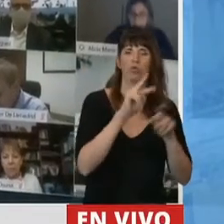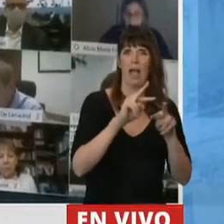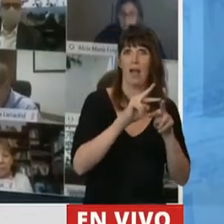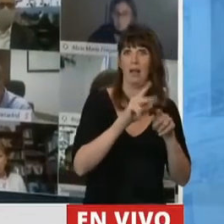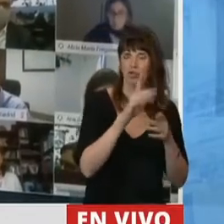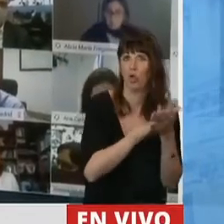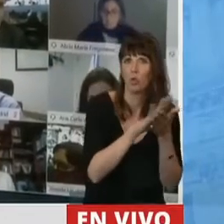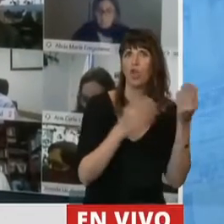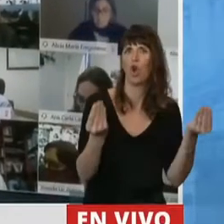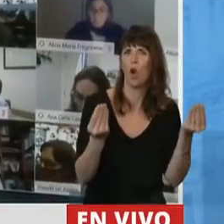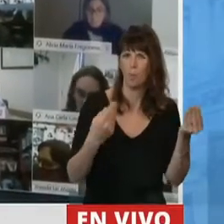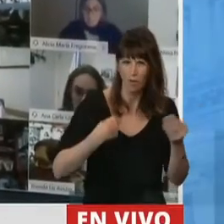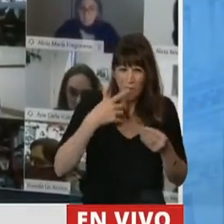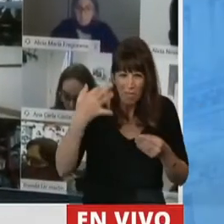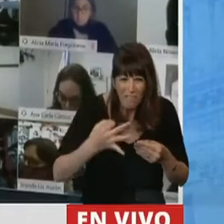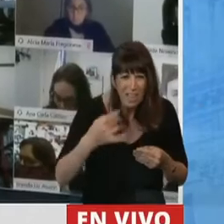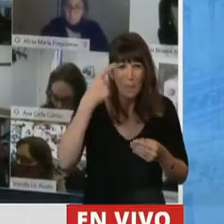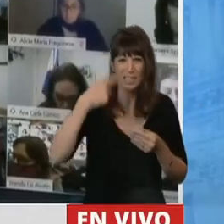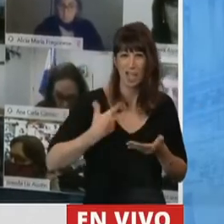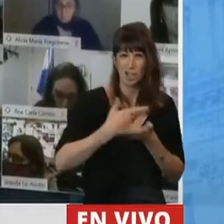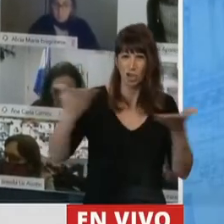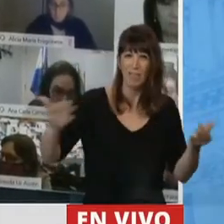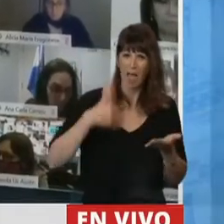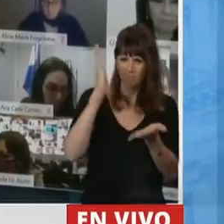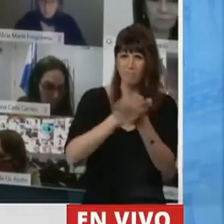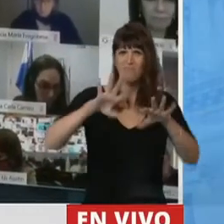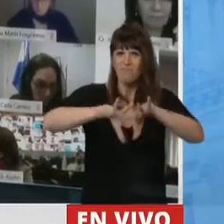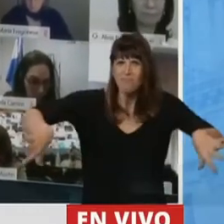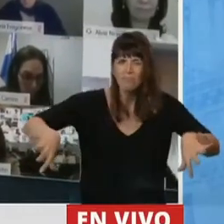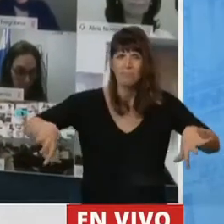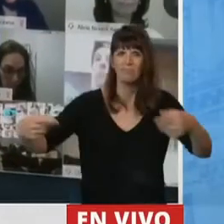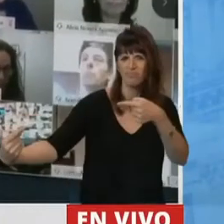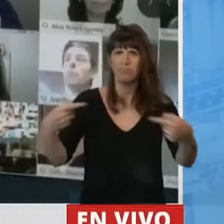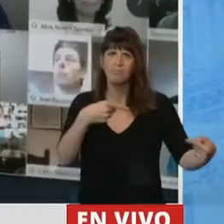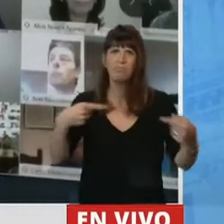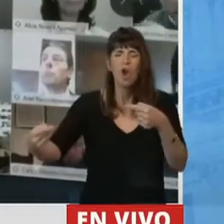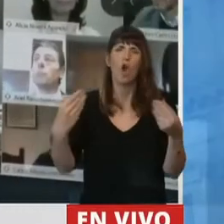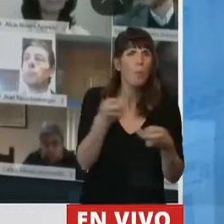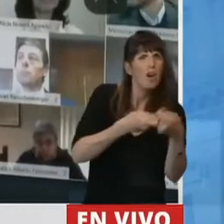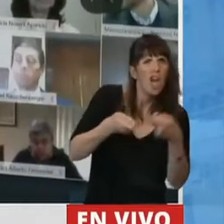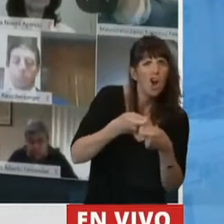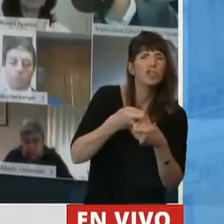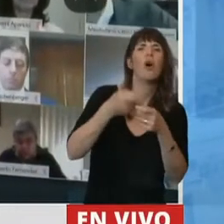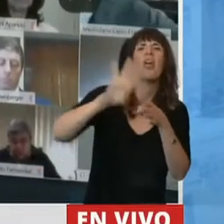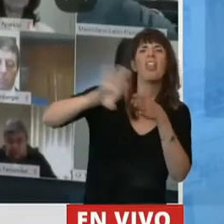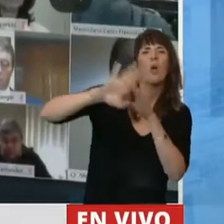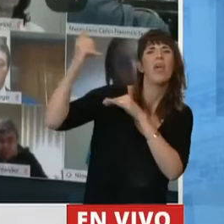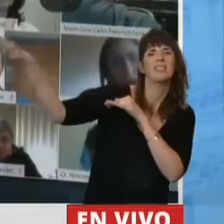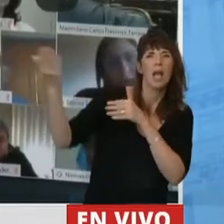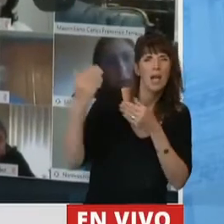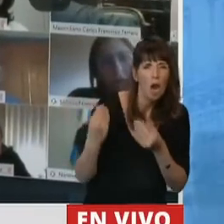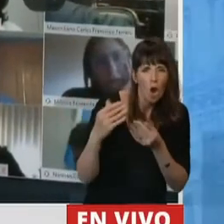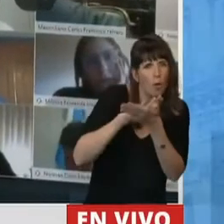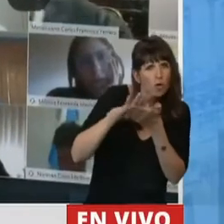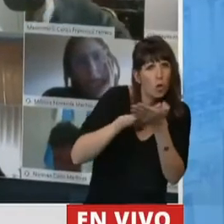argentinos? ¿Ustedes de verdad creen que la sociedad está dividida entre cómo se negocia o no la deuda externa, una deuda externa